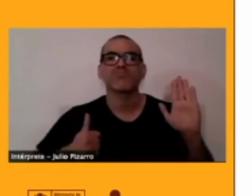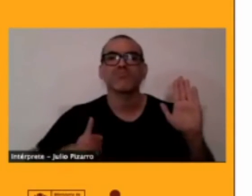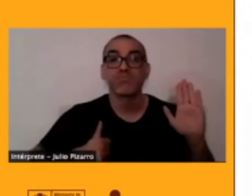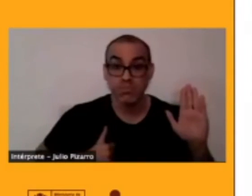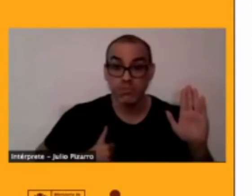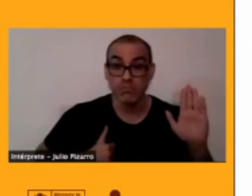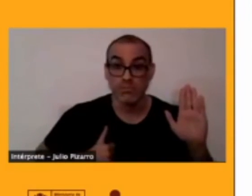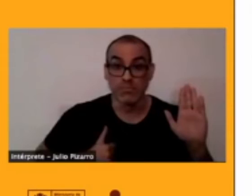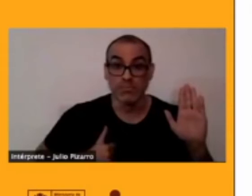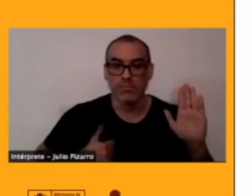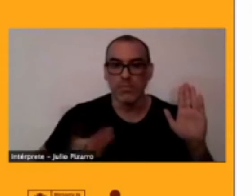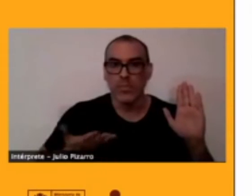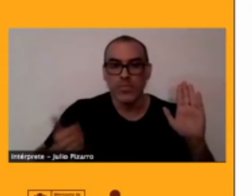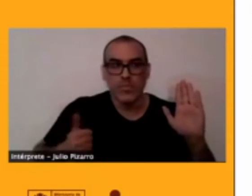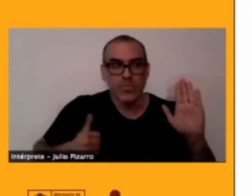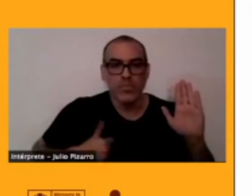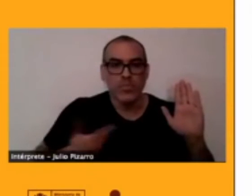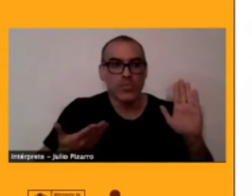enseñarla verdad